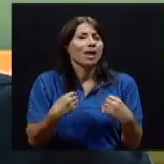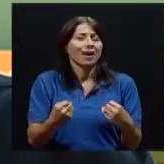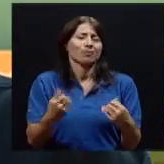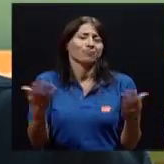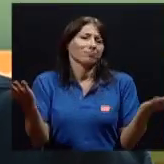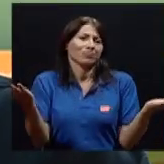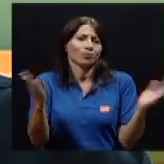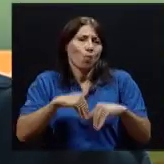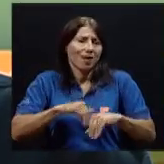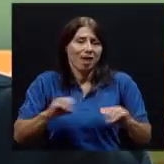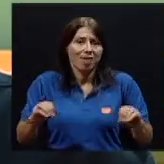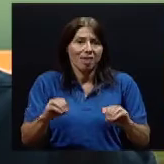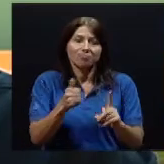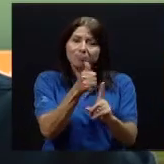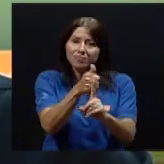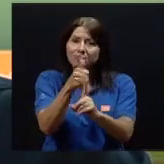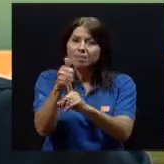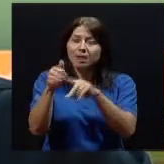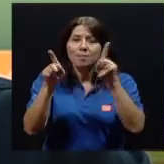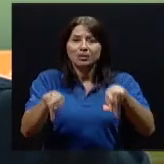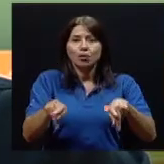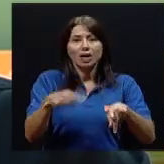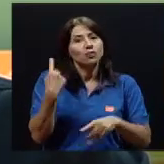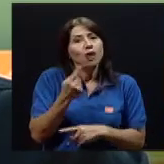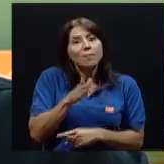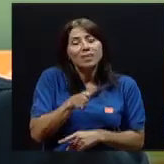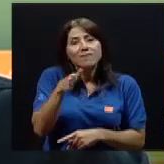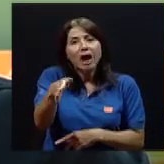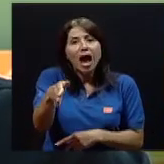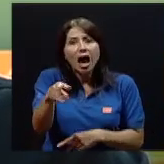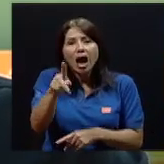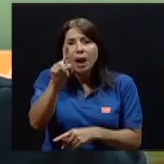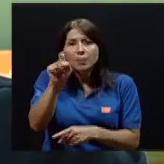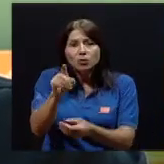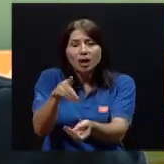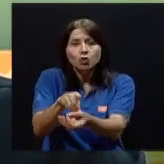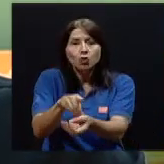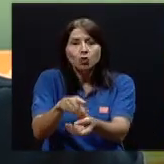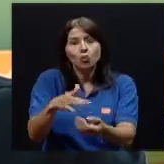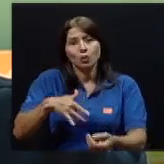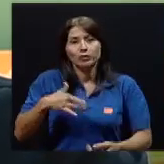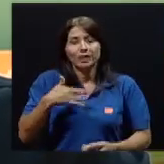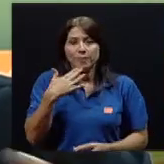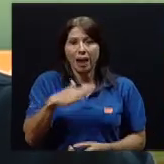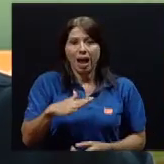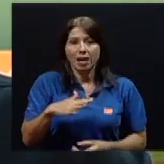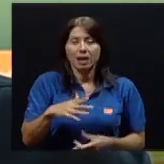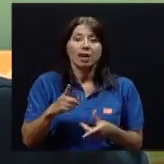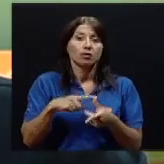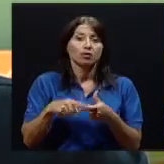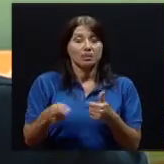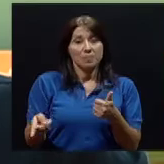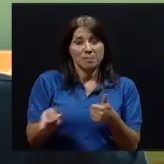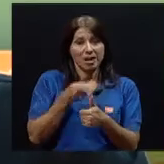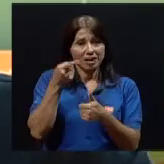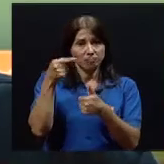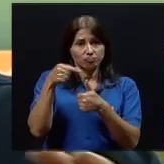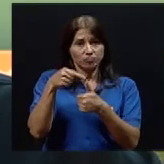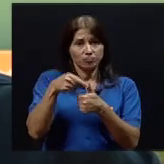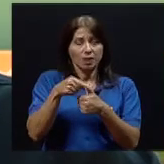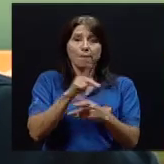y pues la verdad es que la mayoría consultan hasta cuando se sienten mal. Entonces, la idea es, tal vez la primera recomendación es